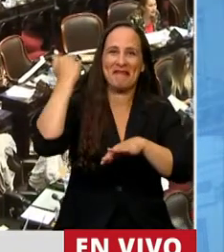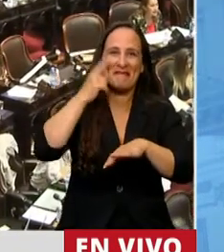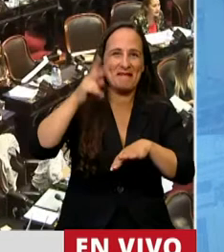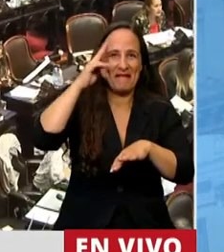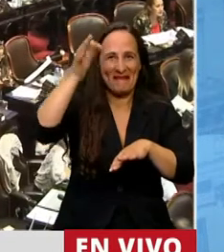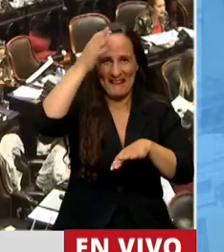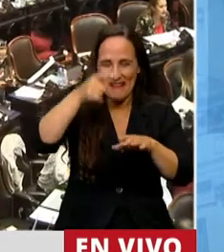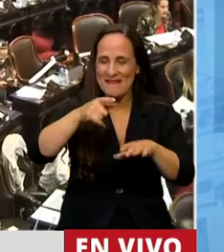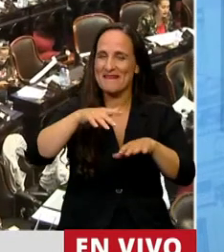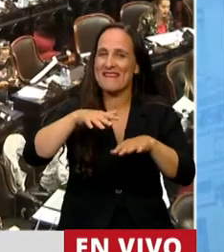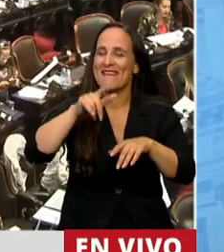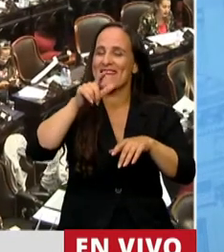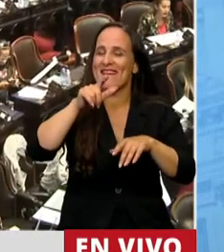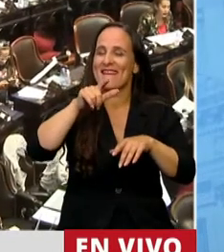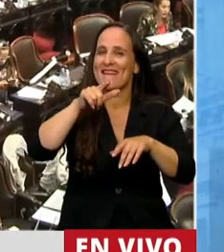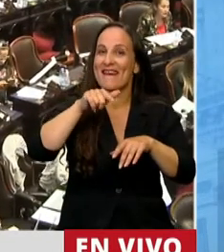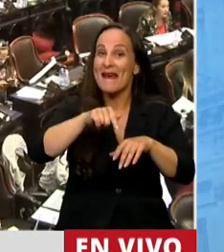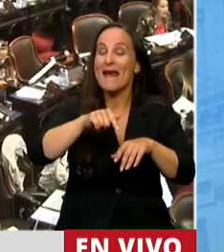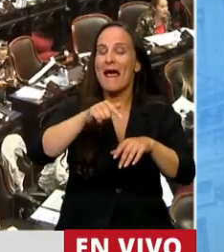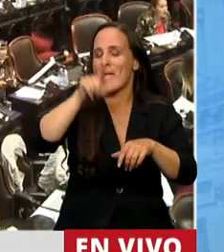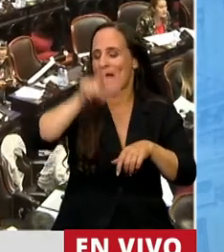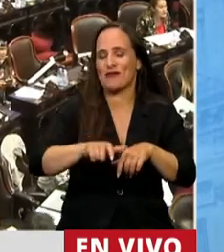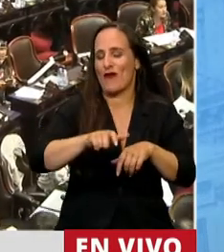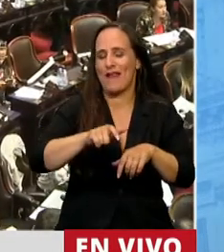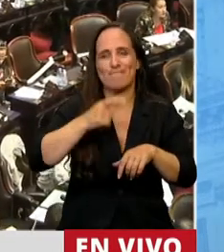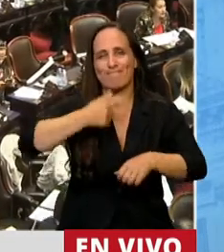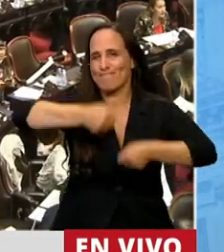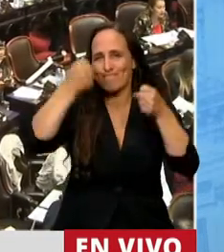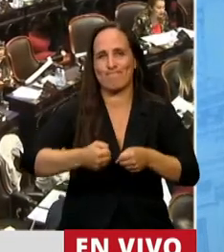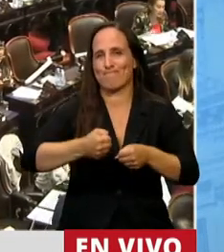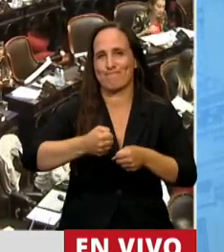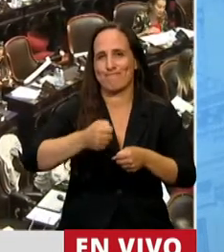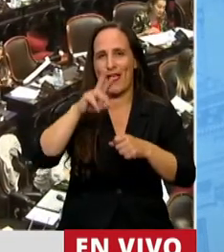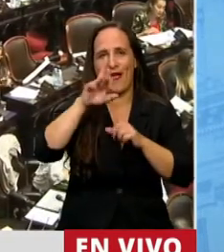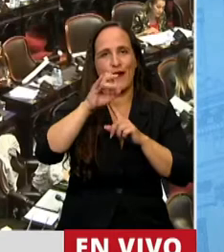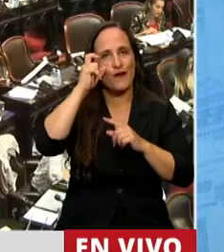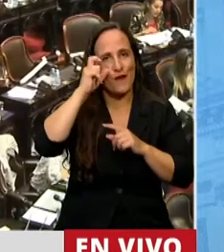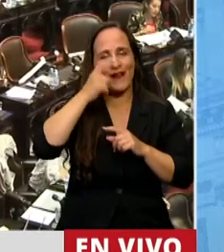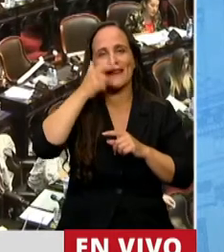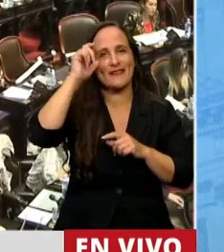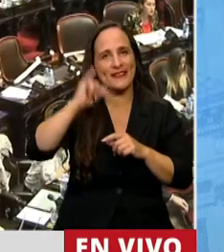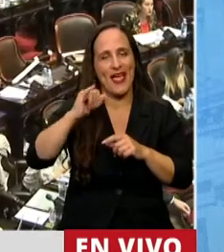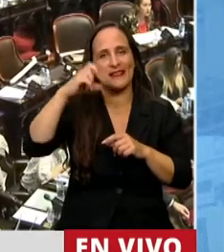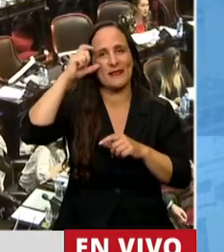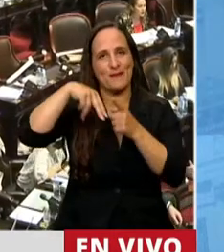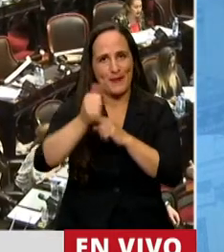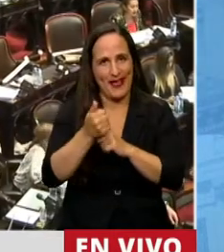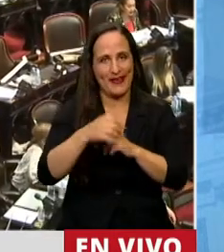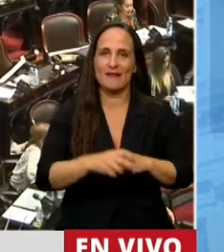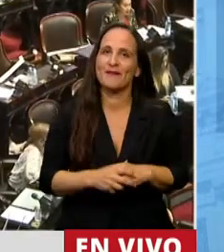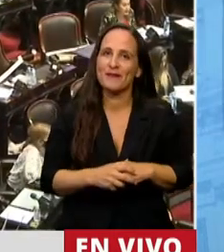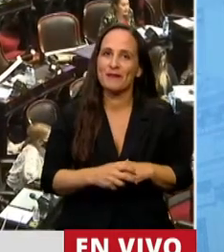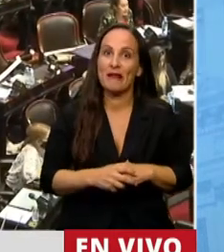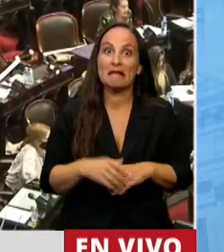ciudadana por aquel convencido demócrata que fue Roque Sáenz Peña. Mucho nos costó a los argentinos votar y